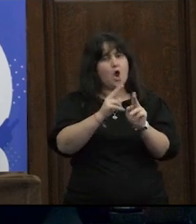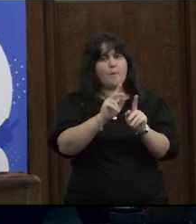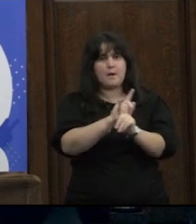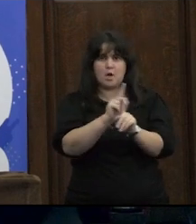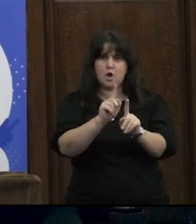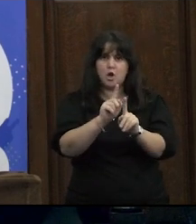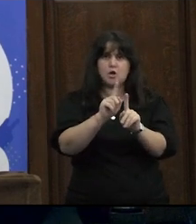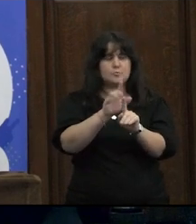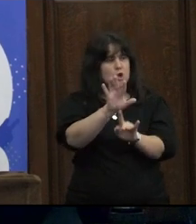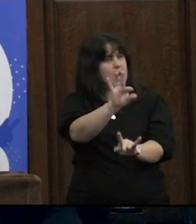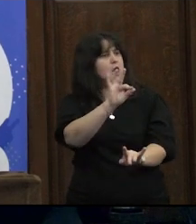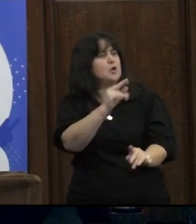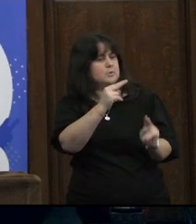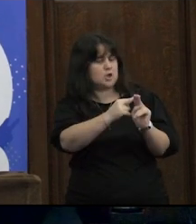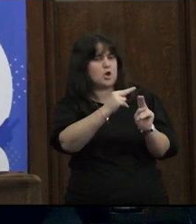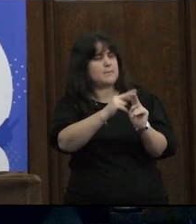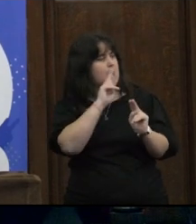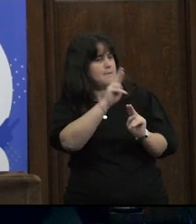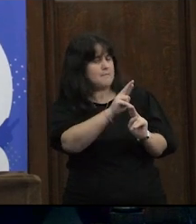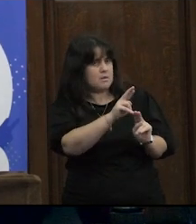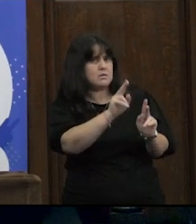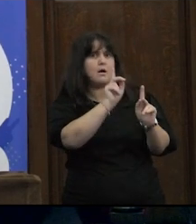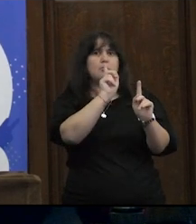el nombre elegido